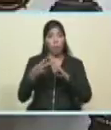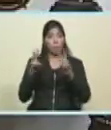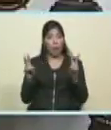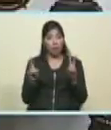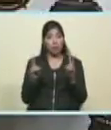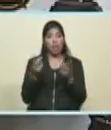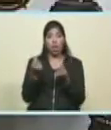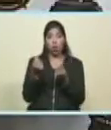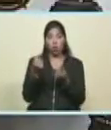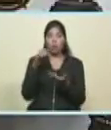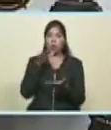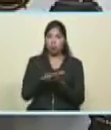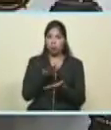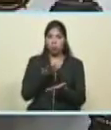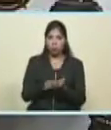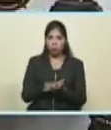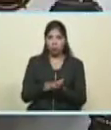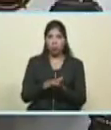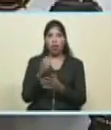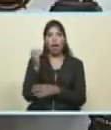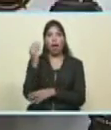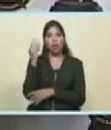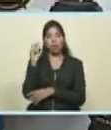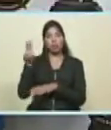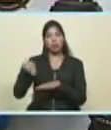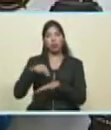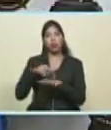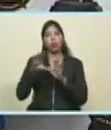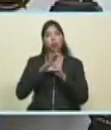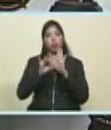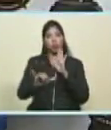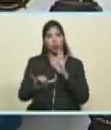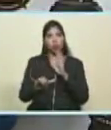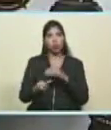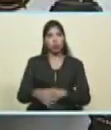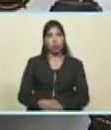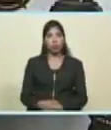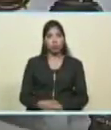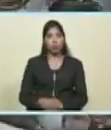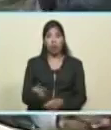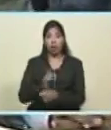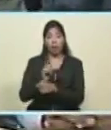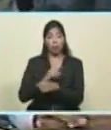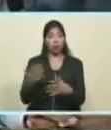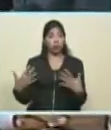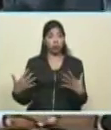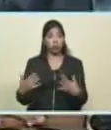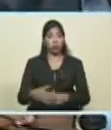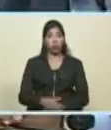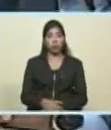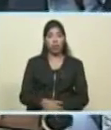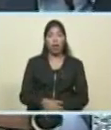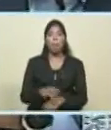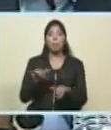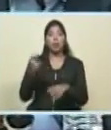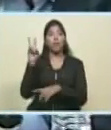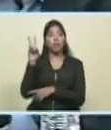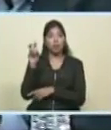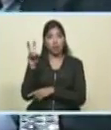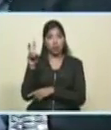Económica ante la Magna Asamblea Nacional Constituyente. Estoy cayendo y corriendo. El mismo viernes,